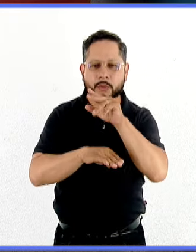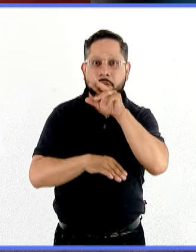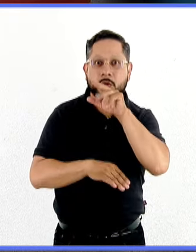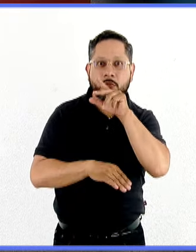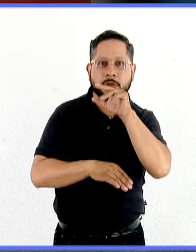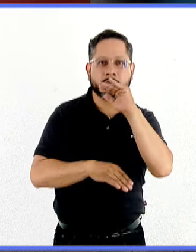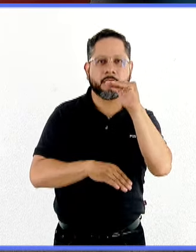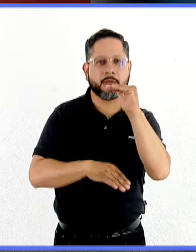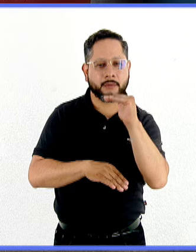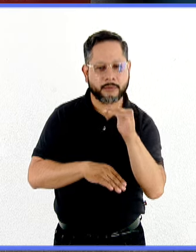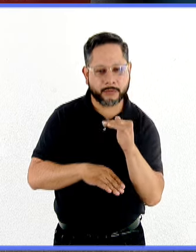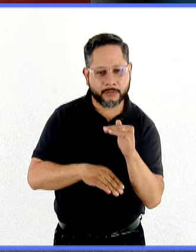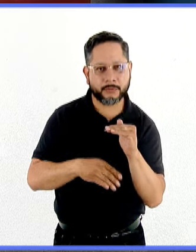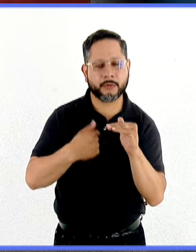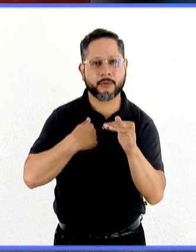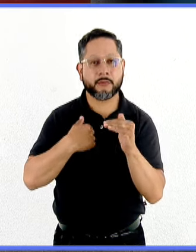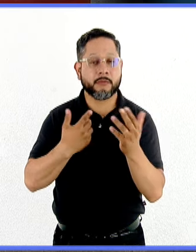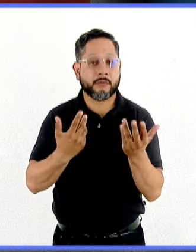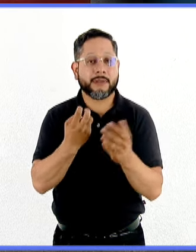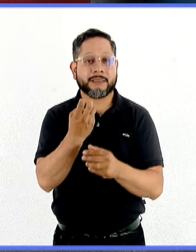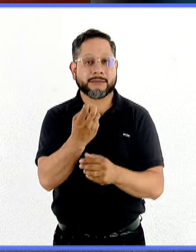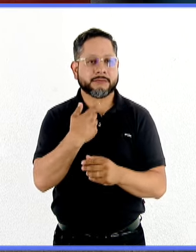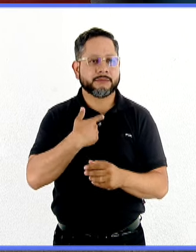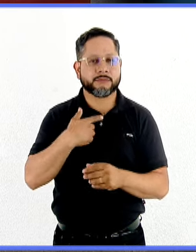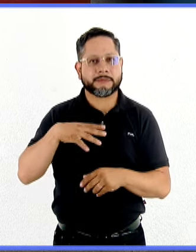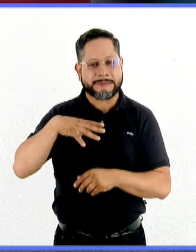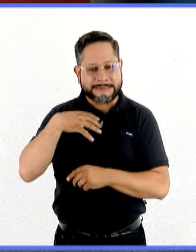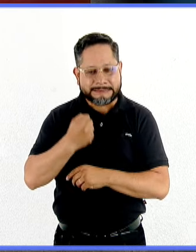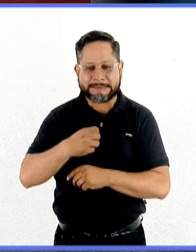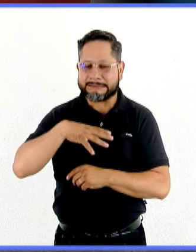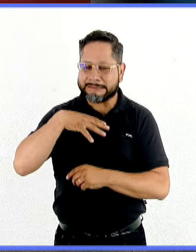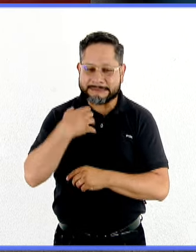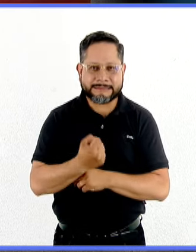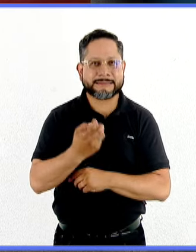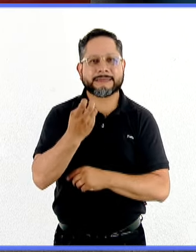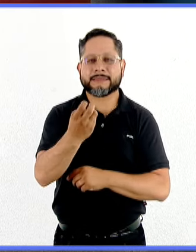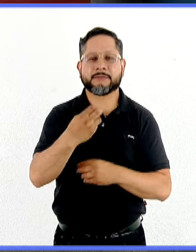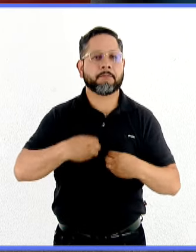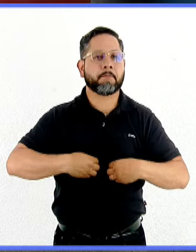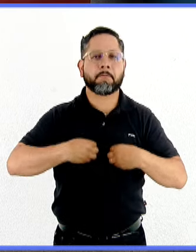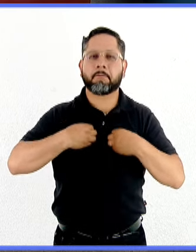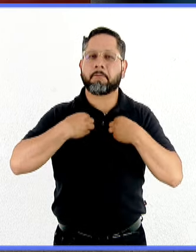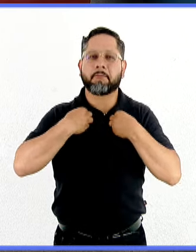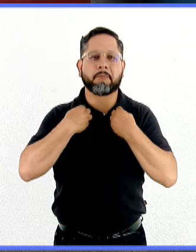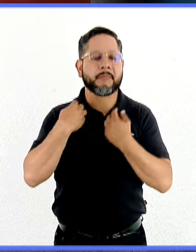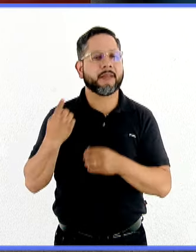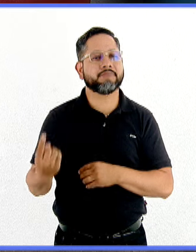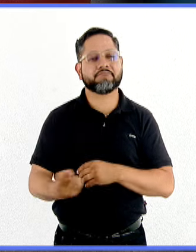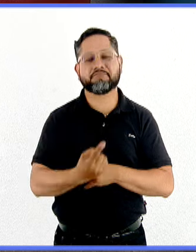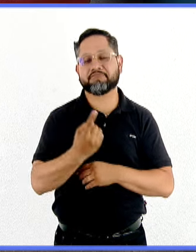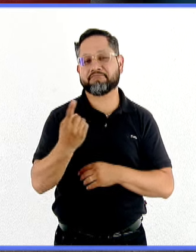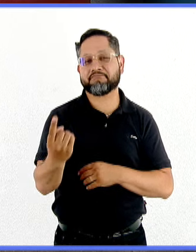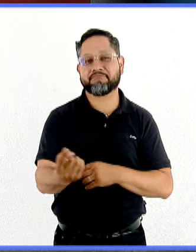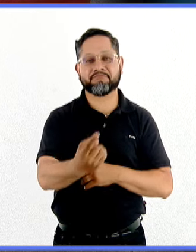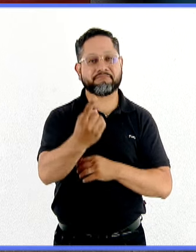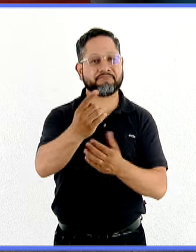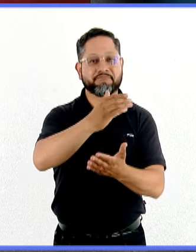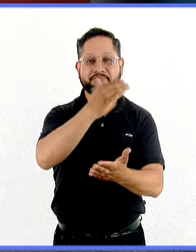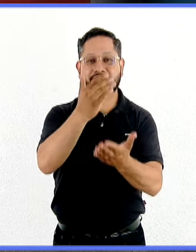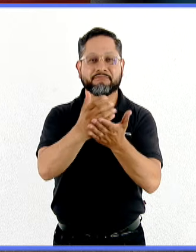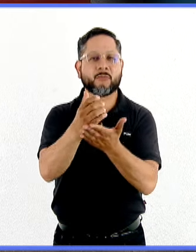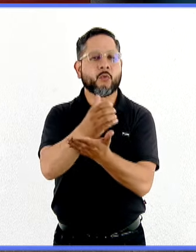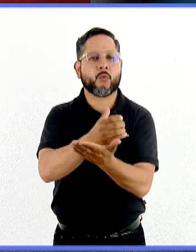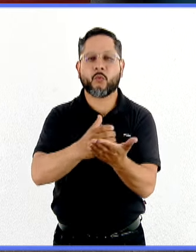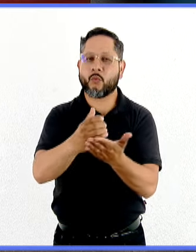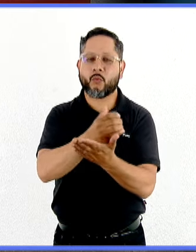cuatro, pero es una situación que es una condición de vida, difícilmente vamos a hablar de una situación en donde tengamos la cura,